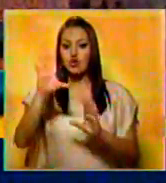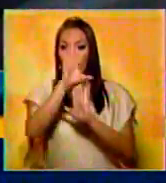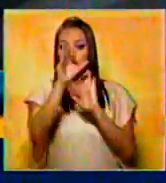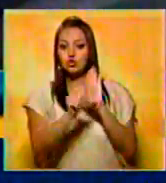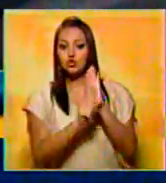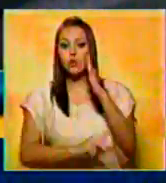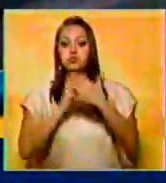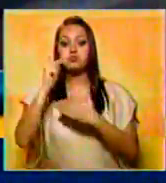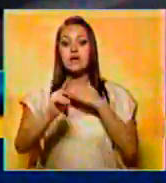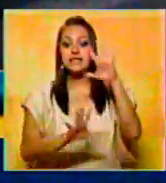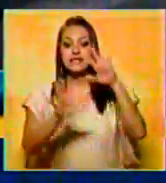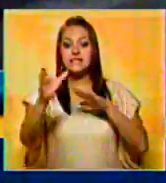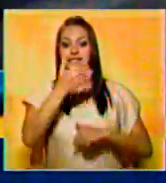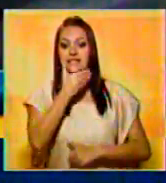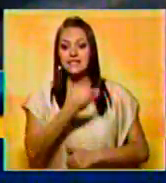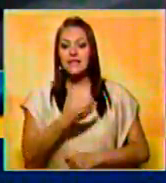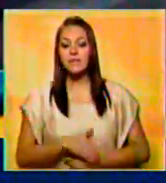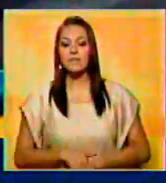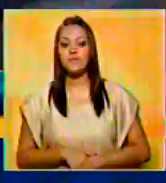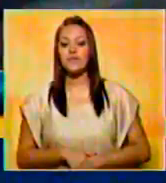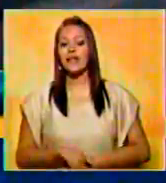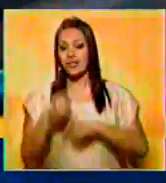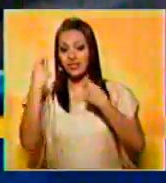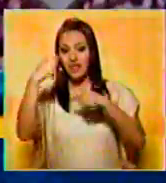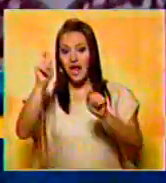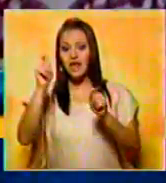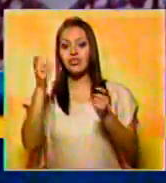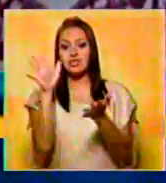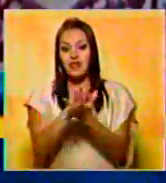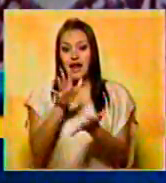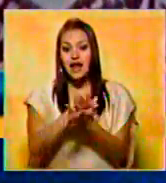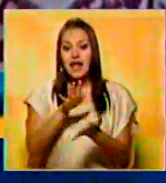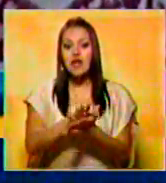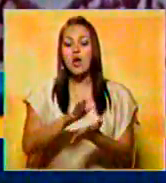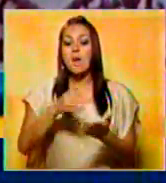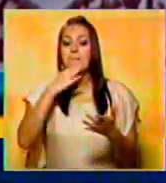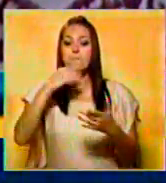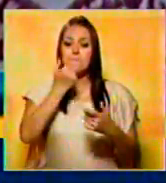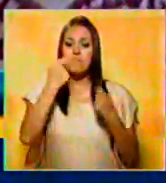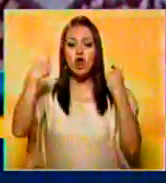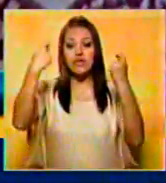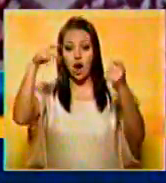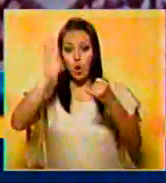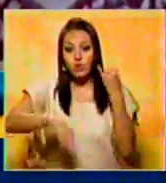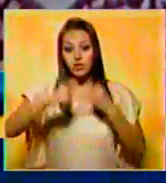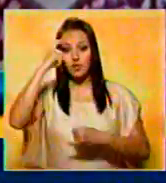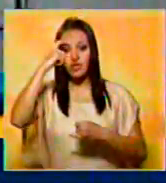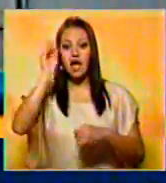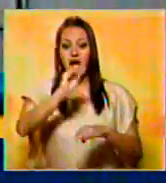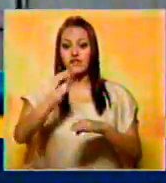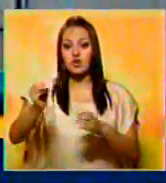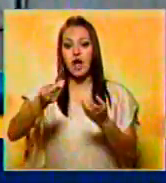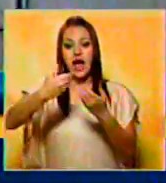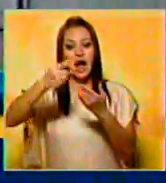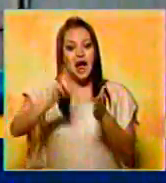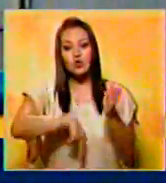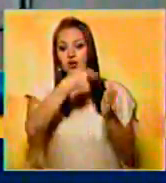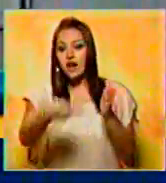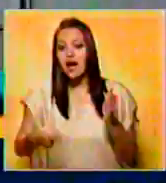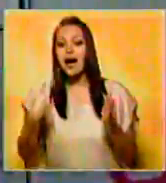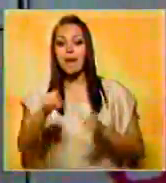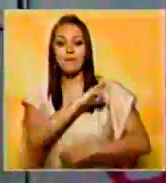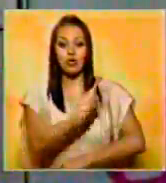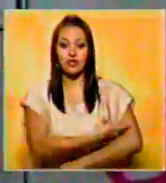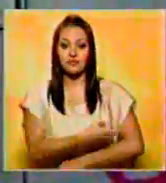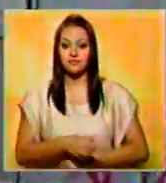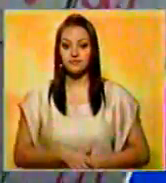programado para el 15 de diciembre. En un intento por tranquilizar las protestas de los últimos días, Morsi anuló el decreto que ampliaba sus poderes.